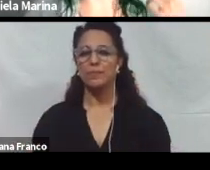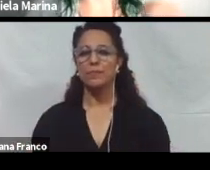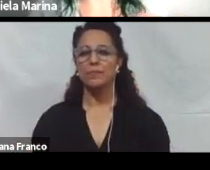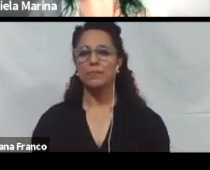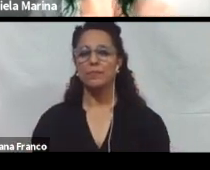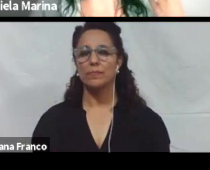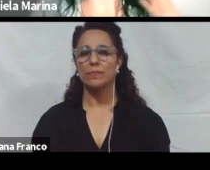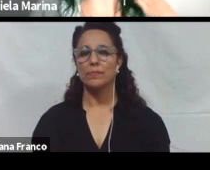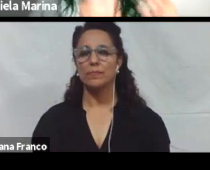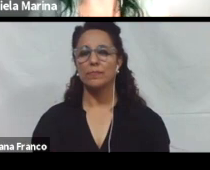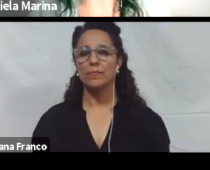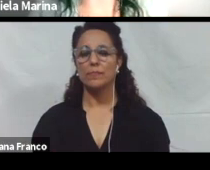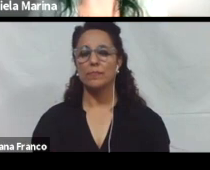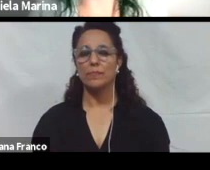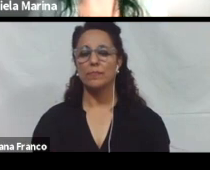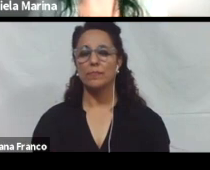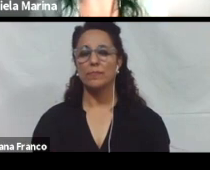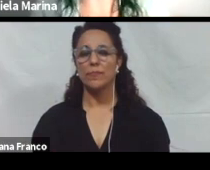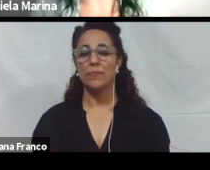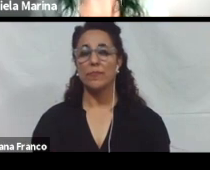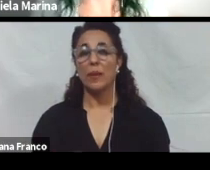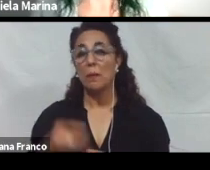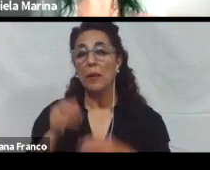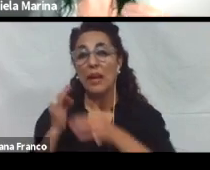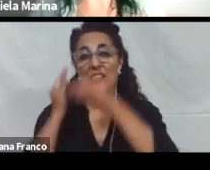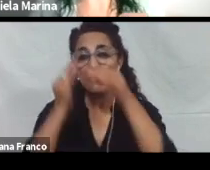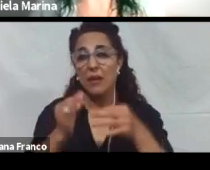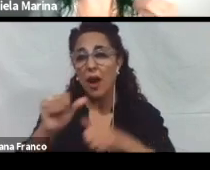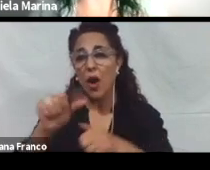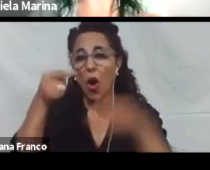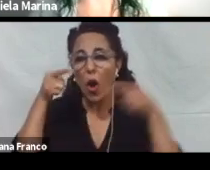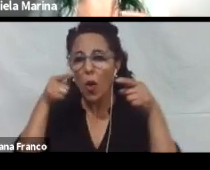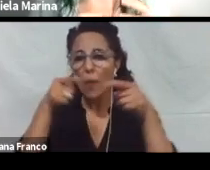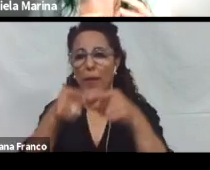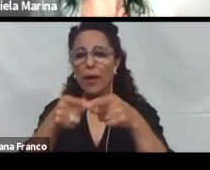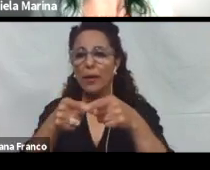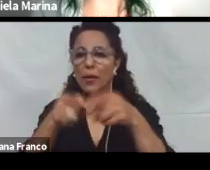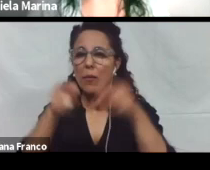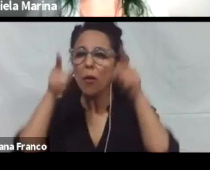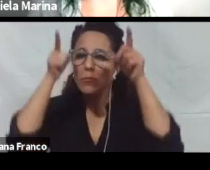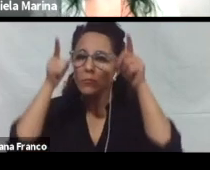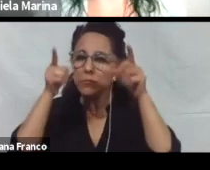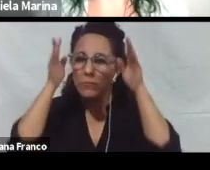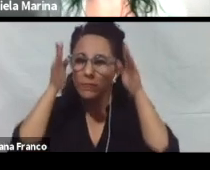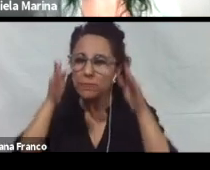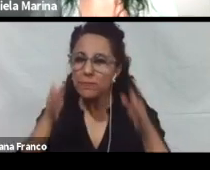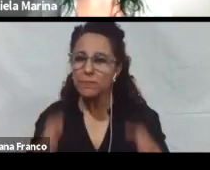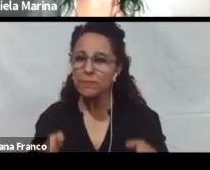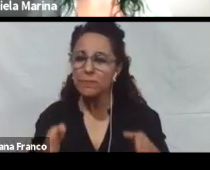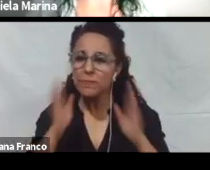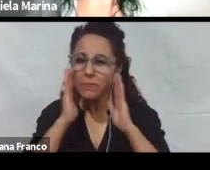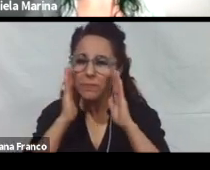Con el fin de conseguir llegar a los objetivos, manteniendo el esfuerzo y la concentración de los estudiantes.